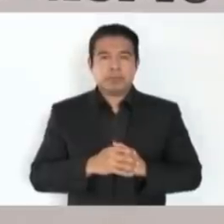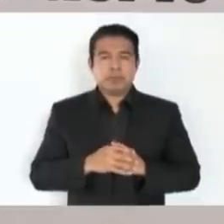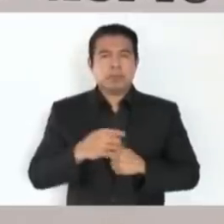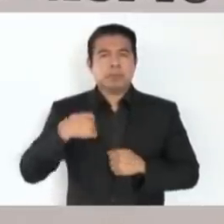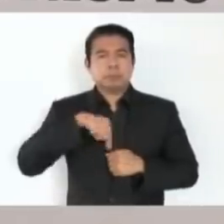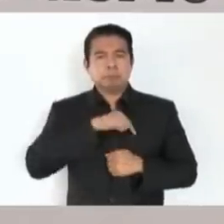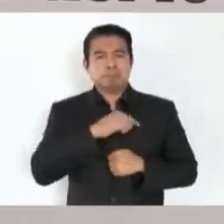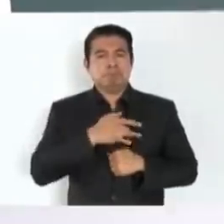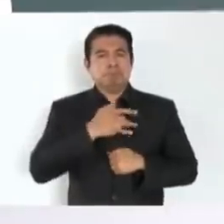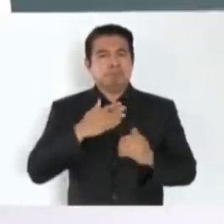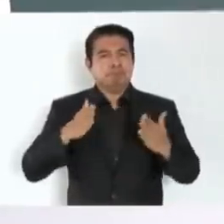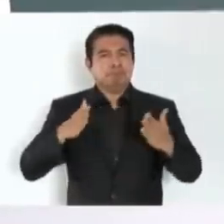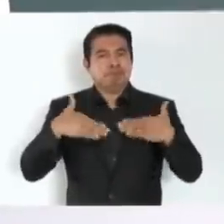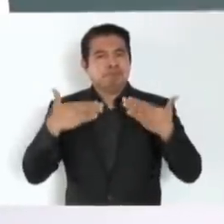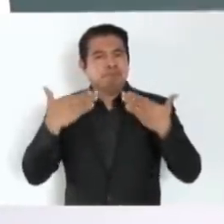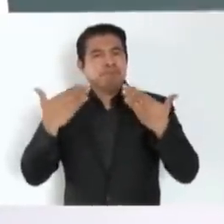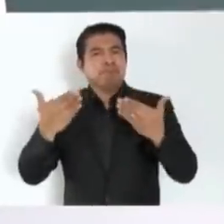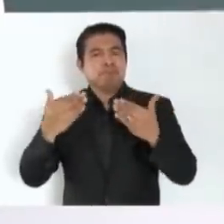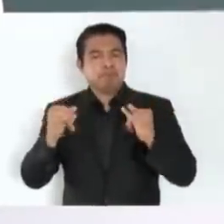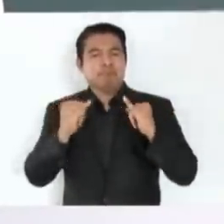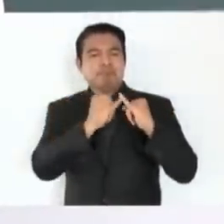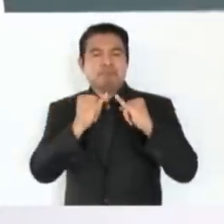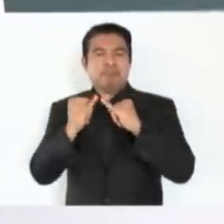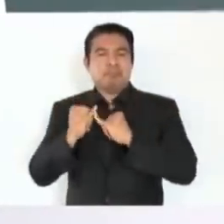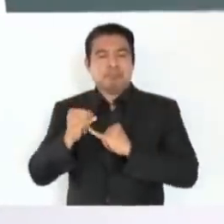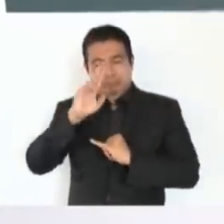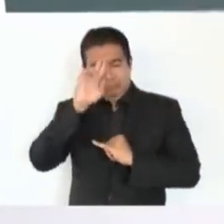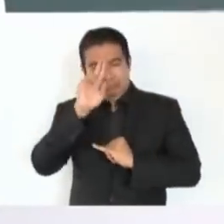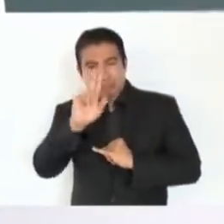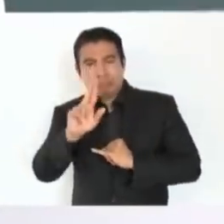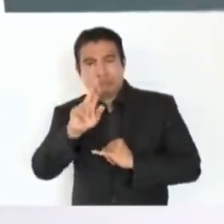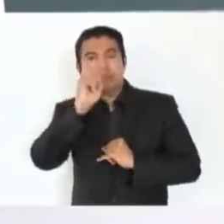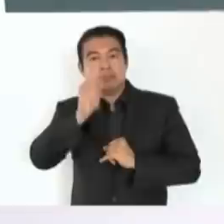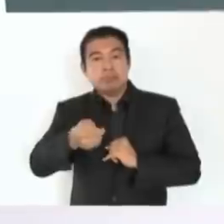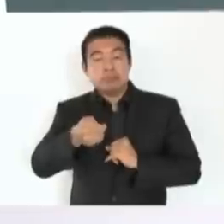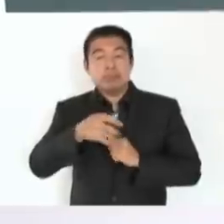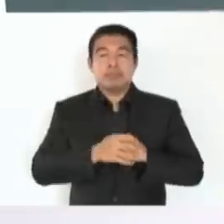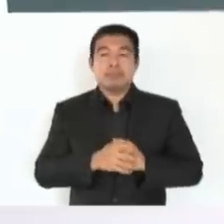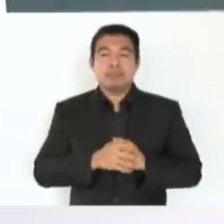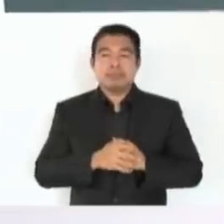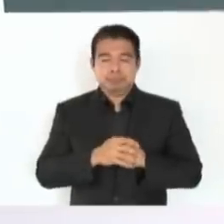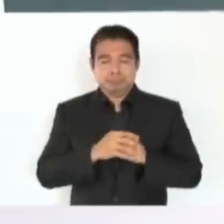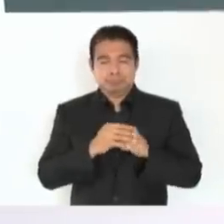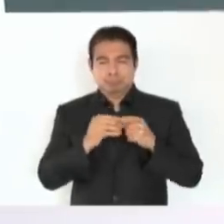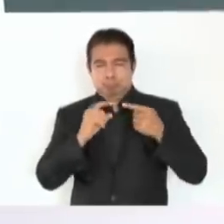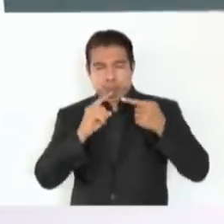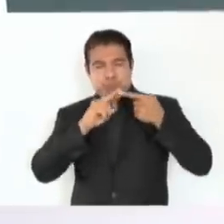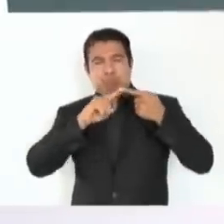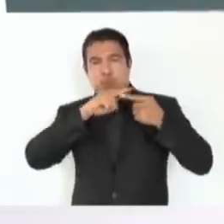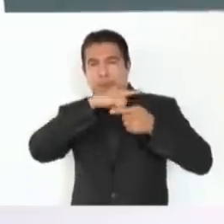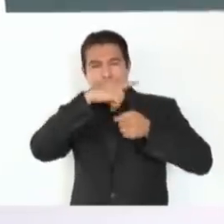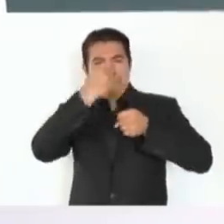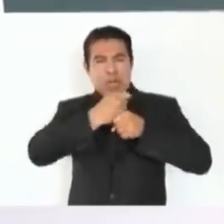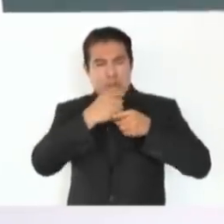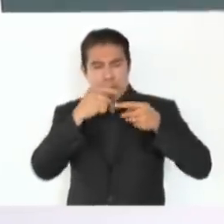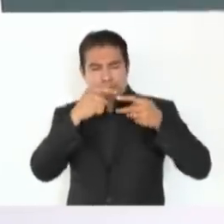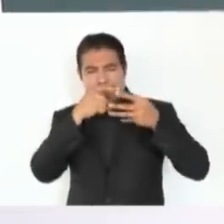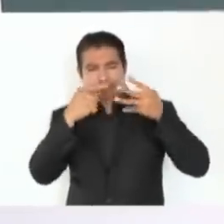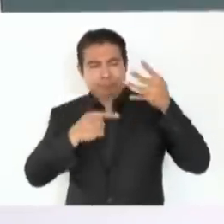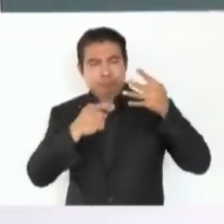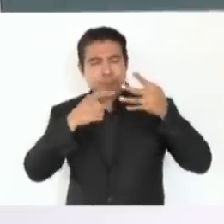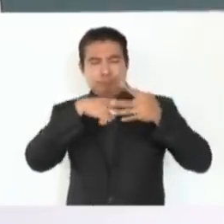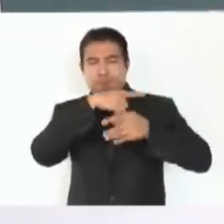más confianza y respeto, aparecen arriba, incluso de otras